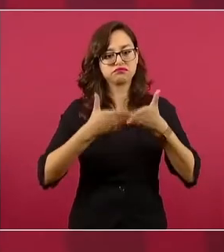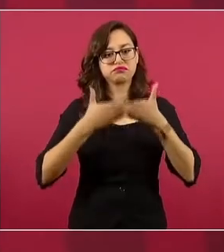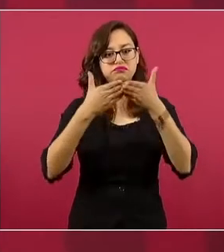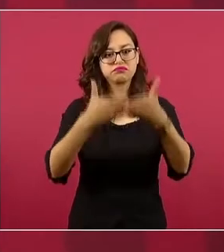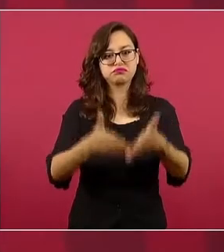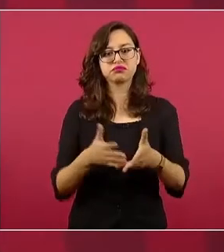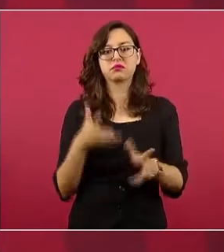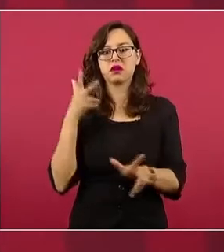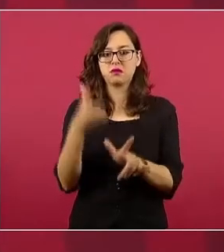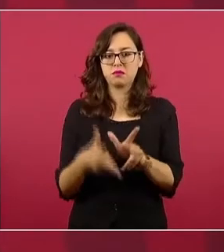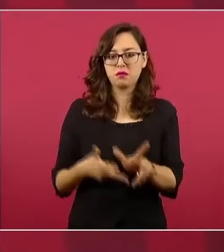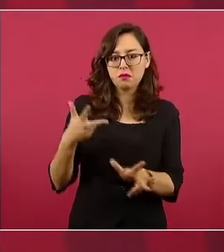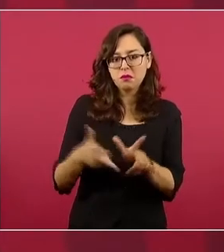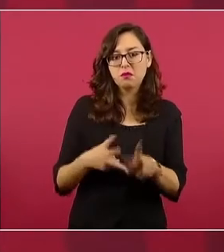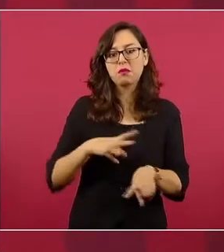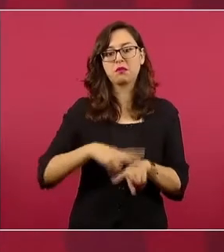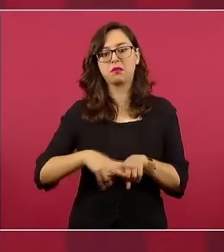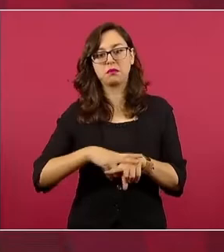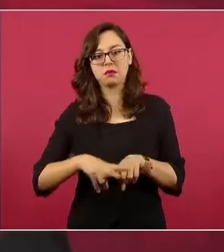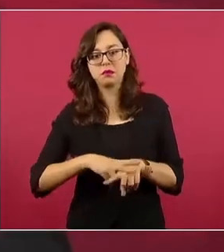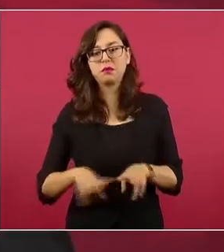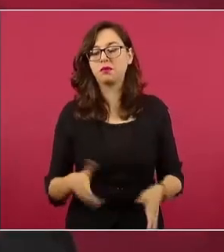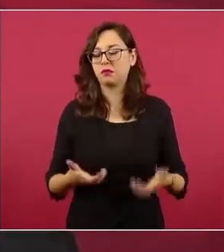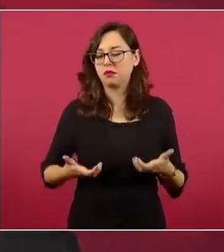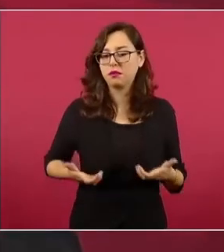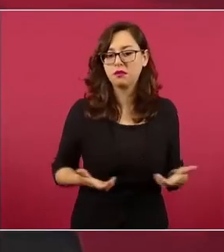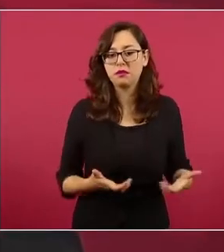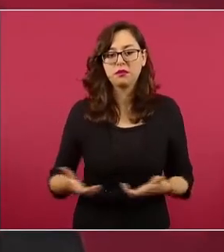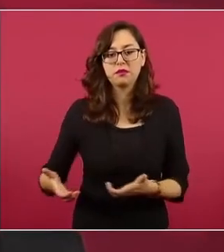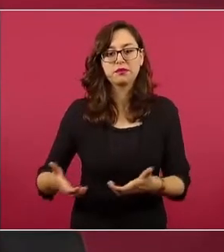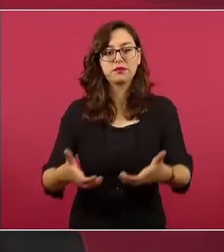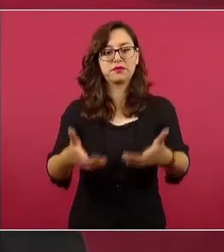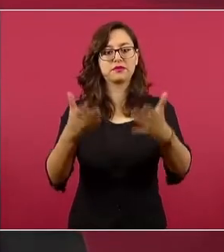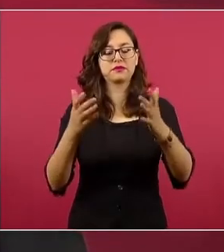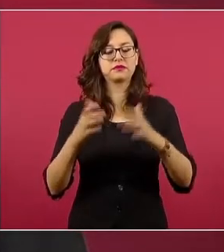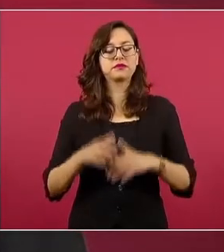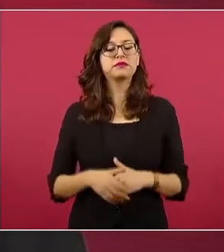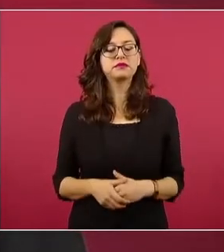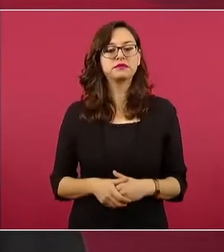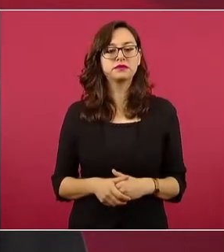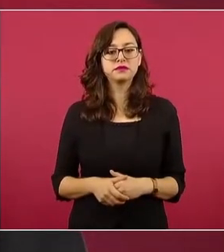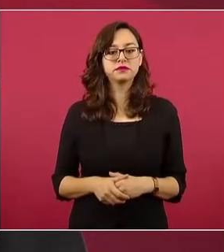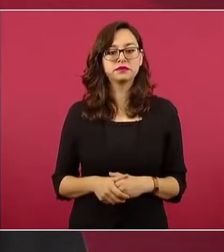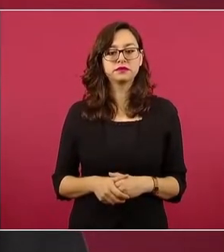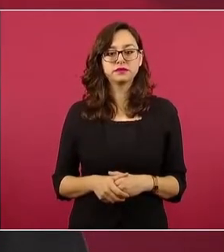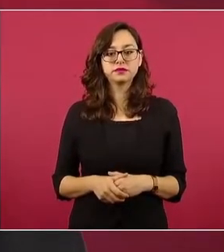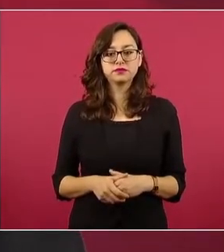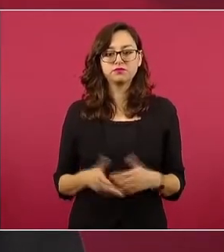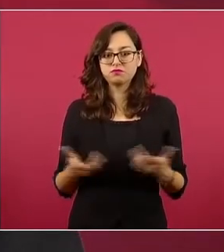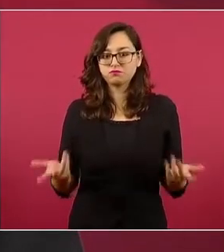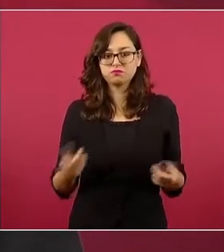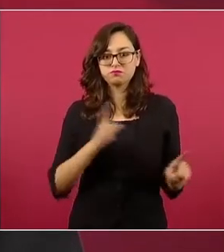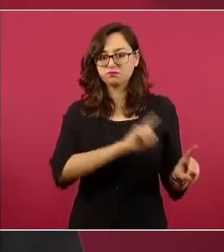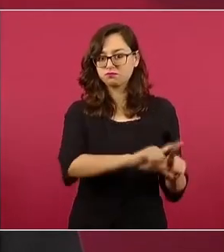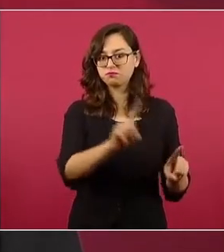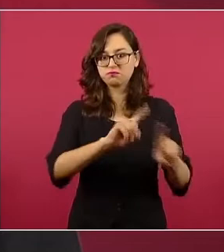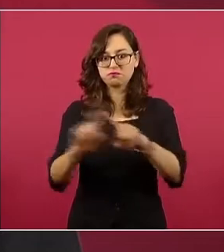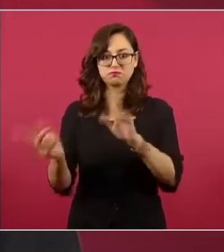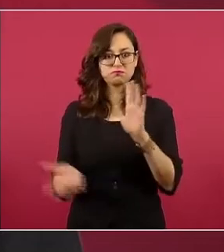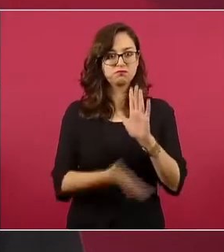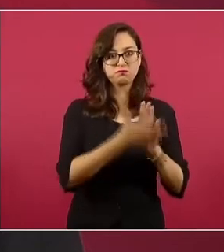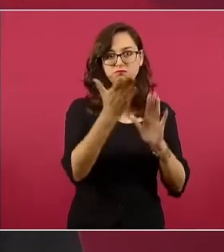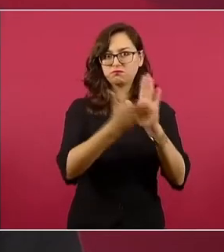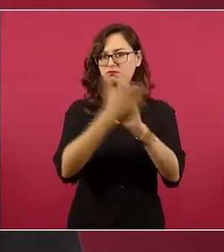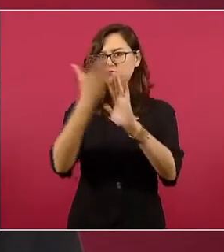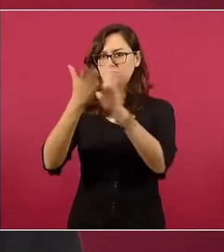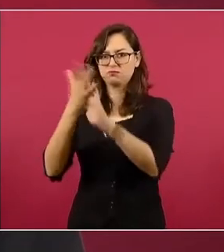ferrocarriles, carreteras, obra pública, infraestructura.